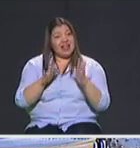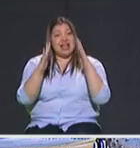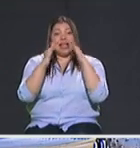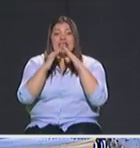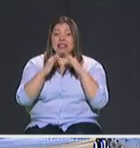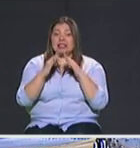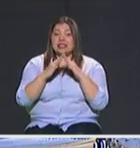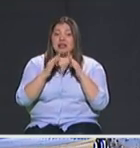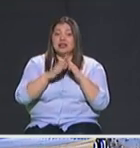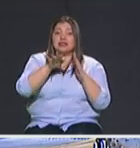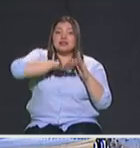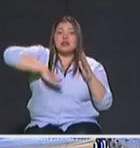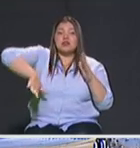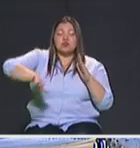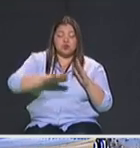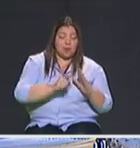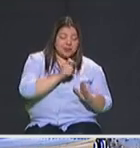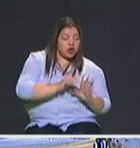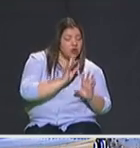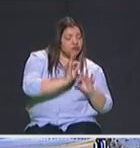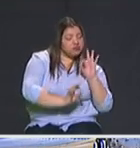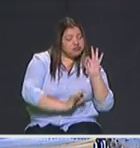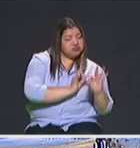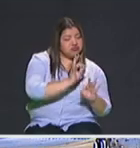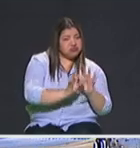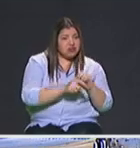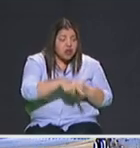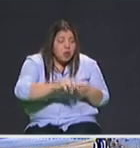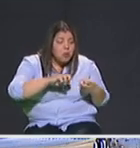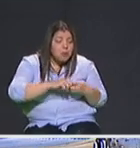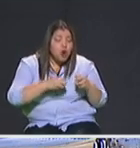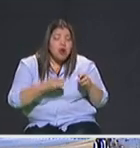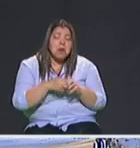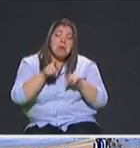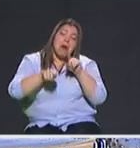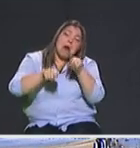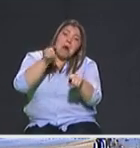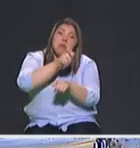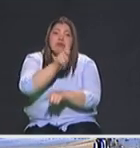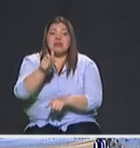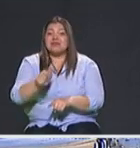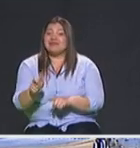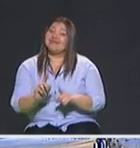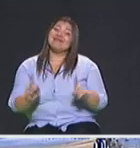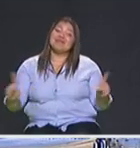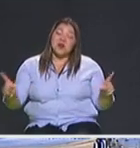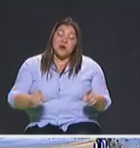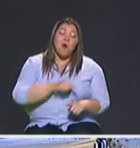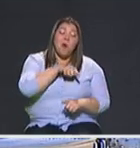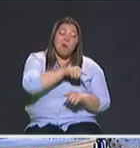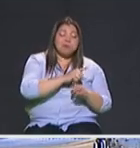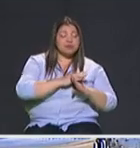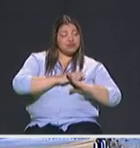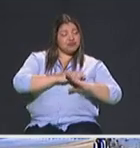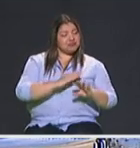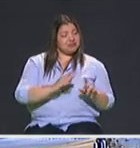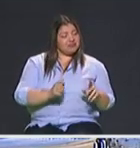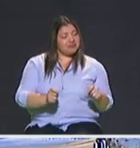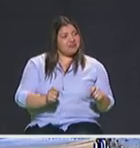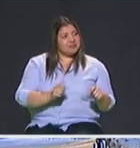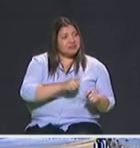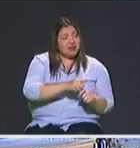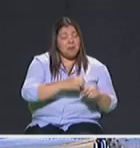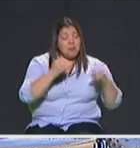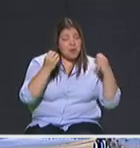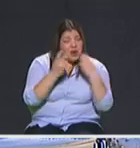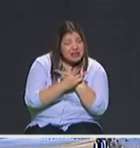principal entorno protector. No es un problema solamente de unos cuantos. Es un tema la seguridad, la inseguridad y la violencia